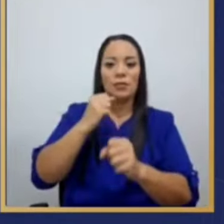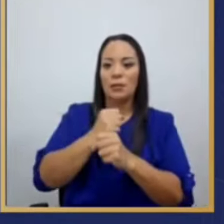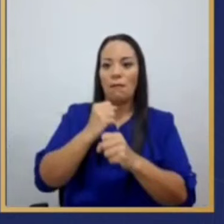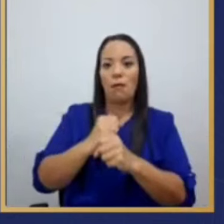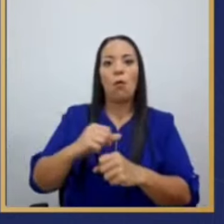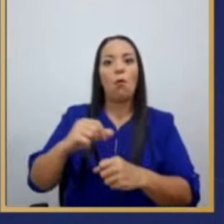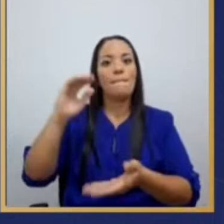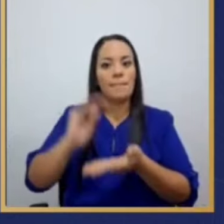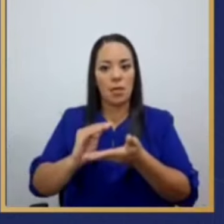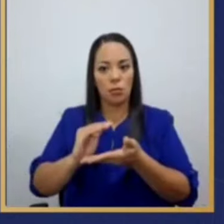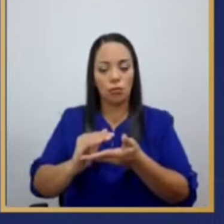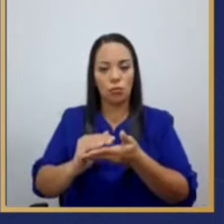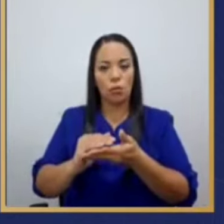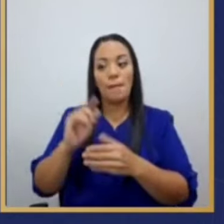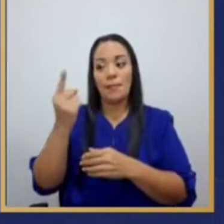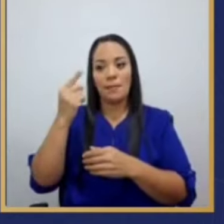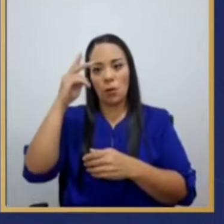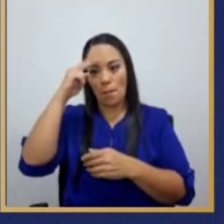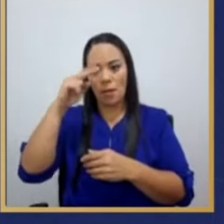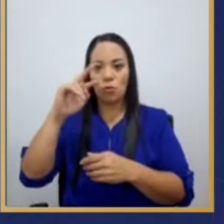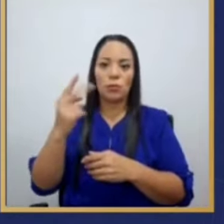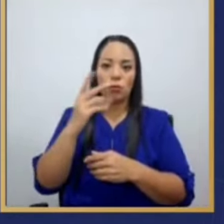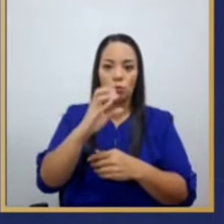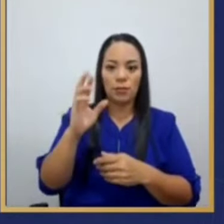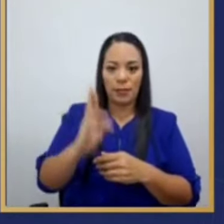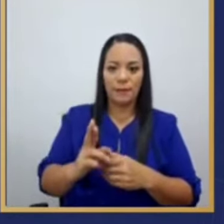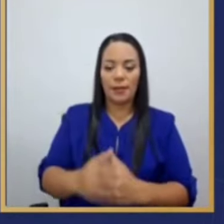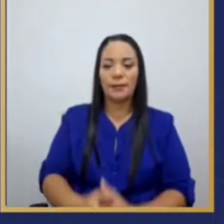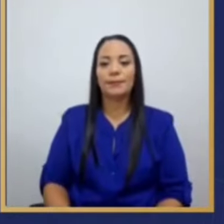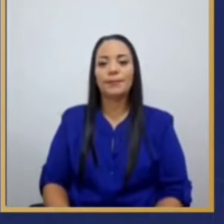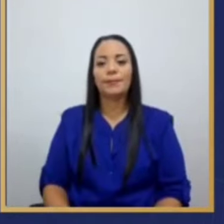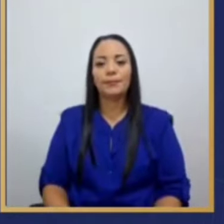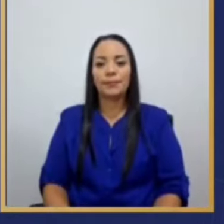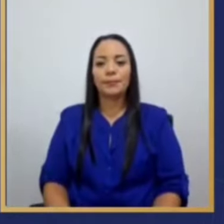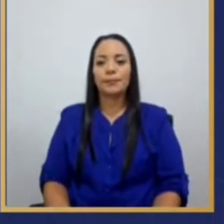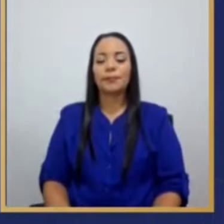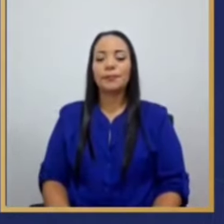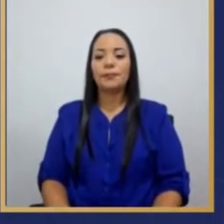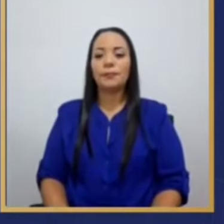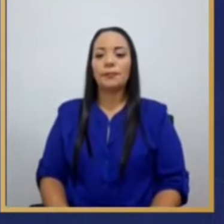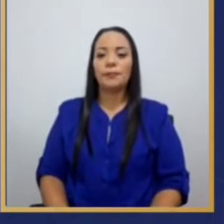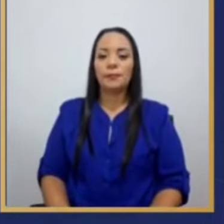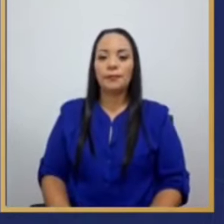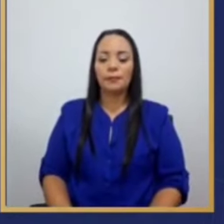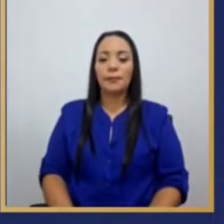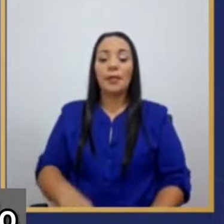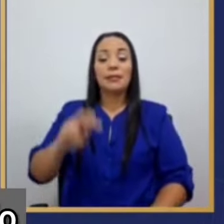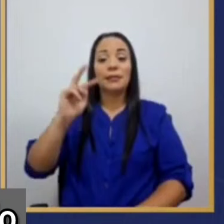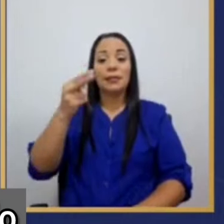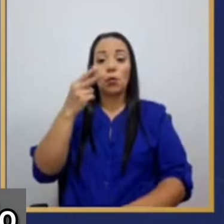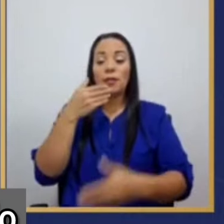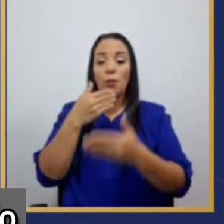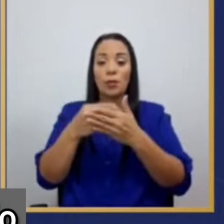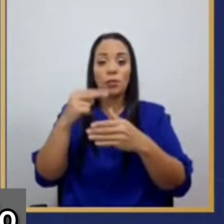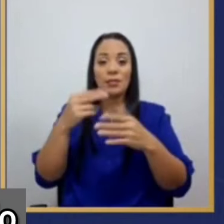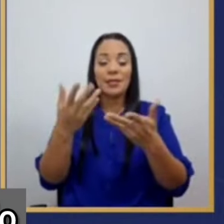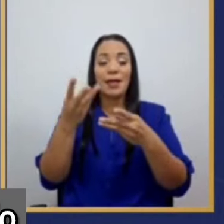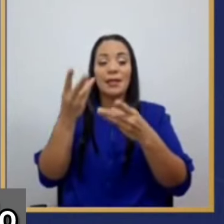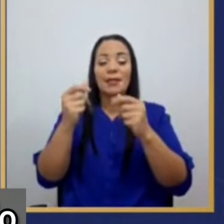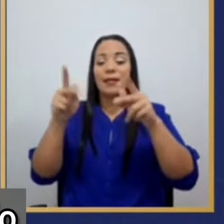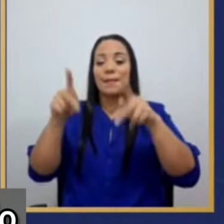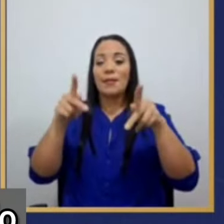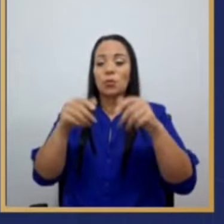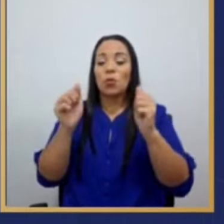solo superado por México. Ok, siguiente, por favor. Hay una segunda buena noticia, y es que la cantidad de personas